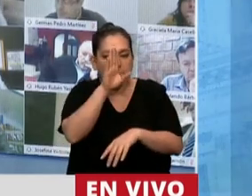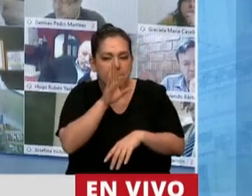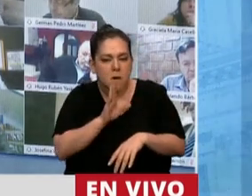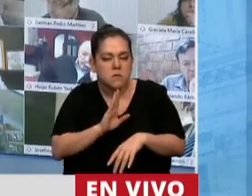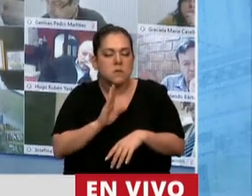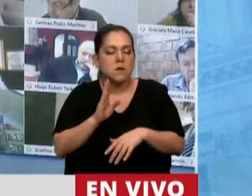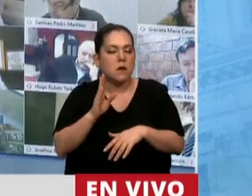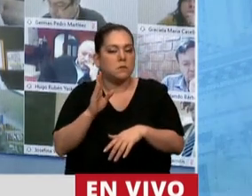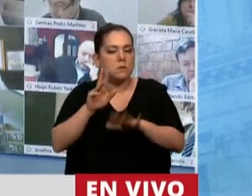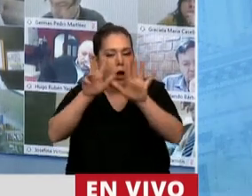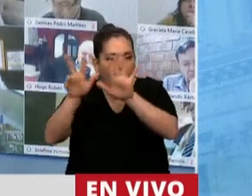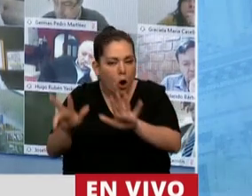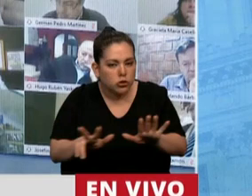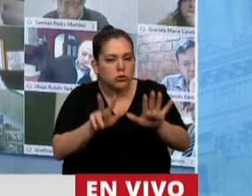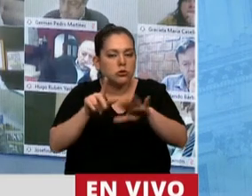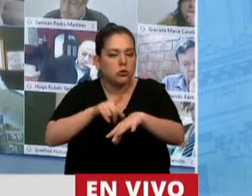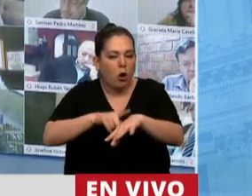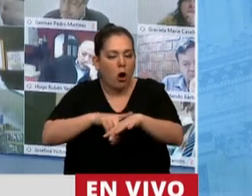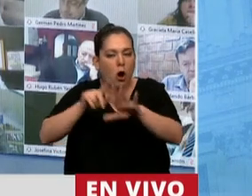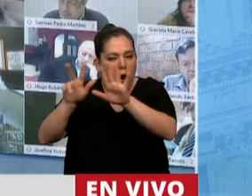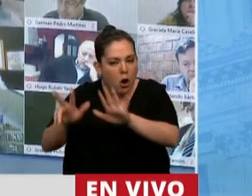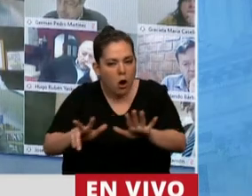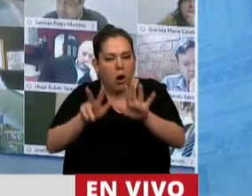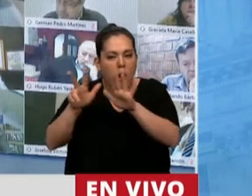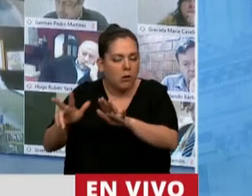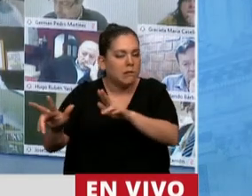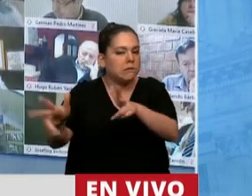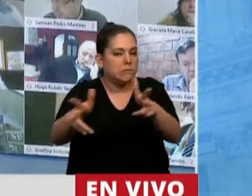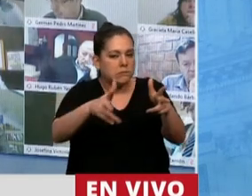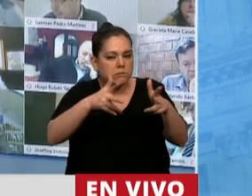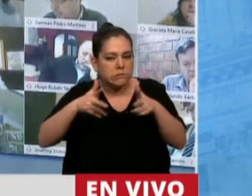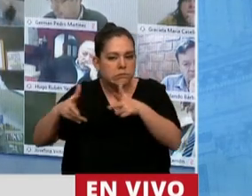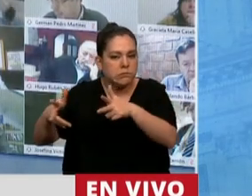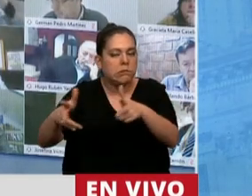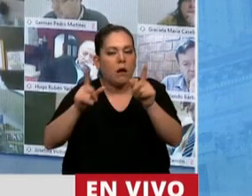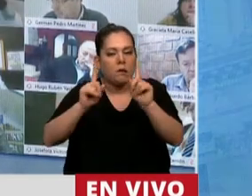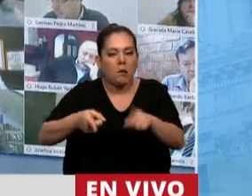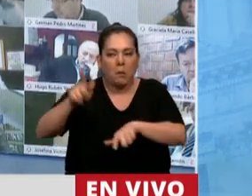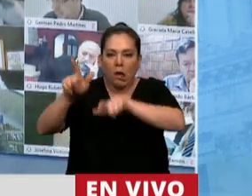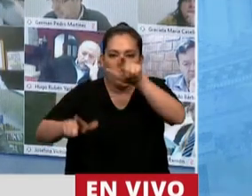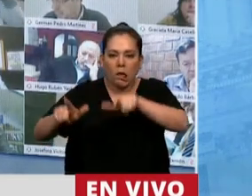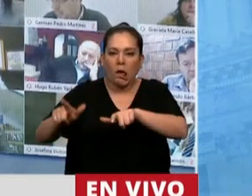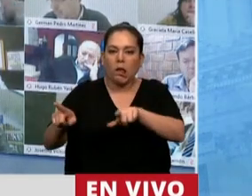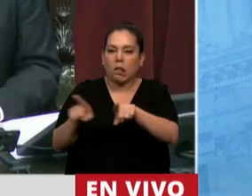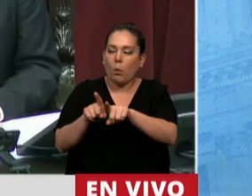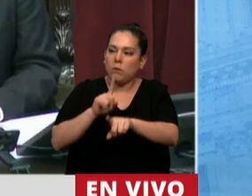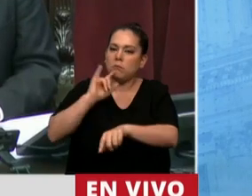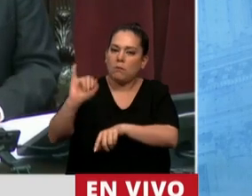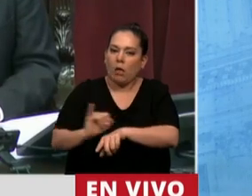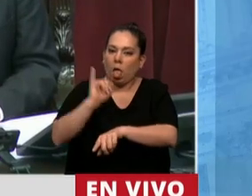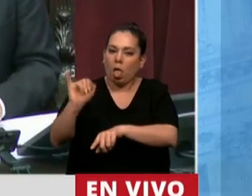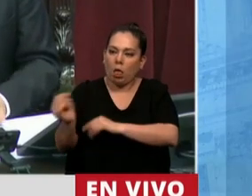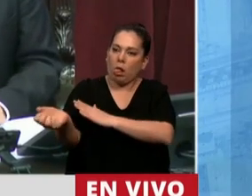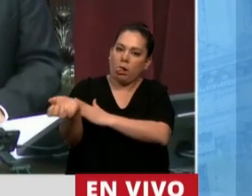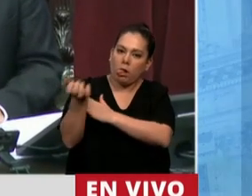para estar ocho horas escuchando a quienes no quieren escuchar, a quienes